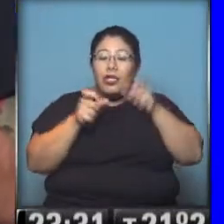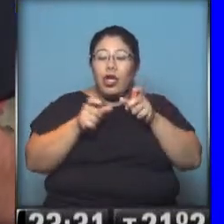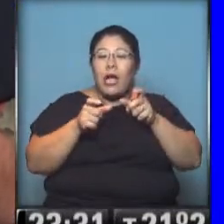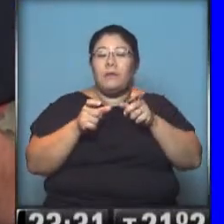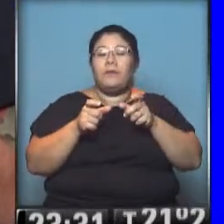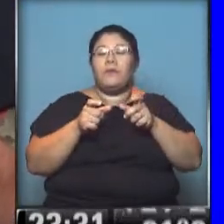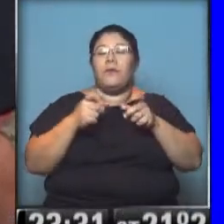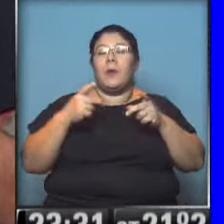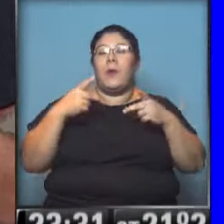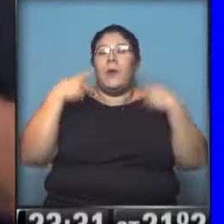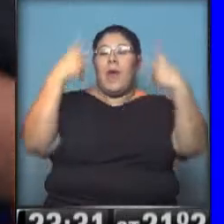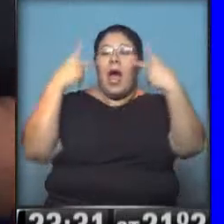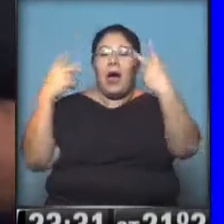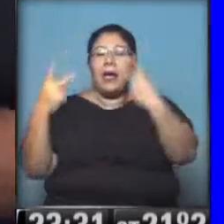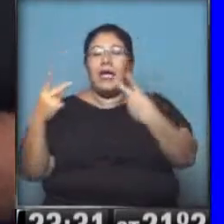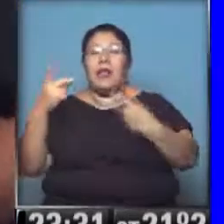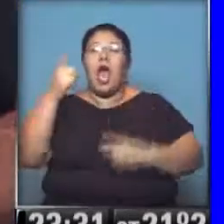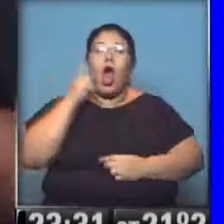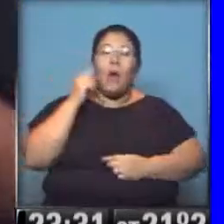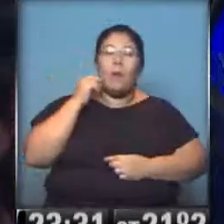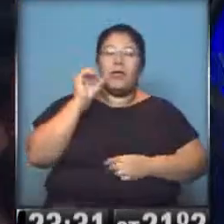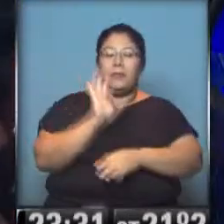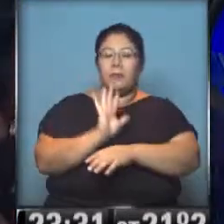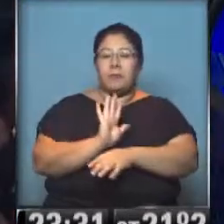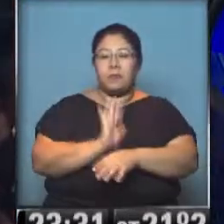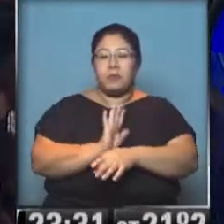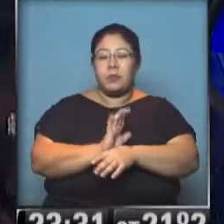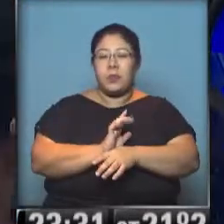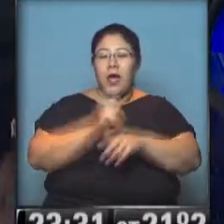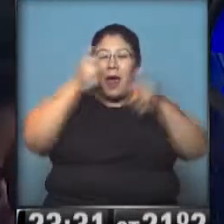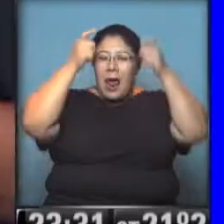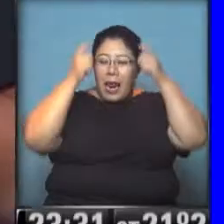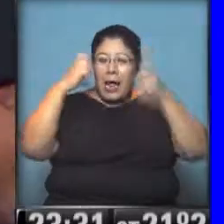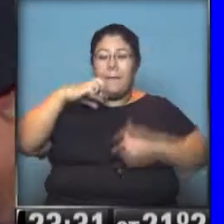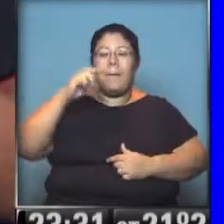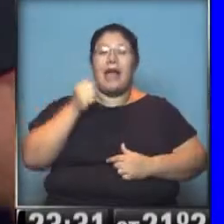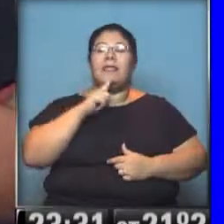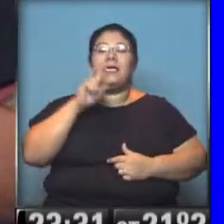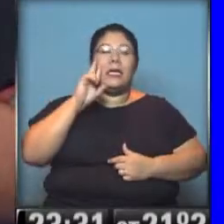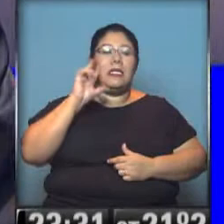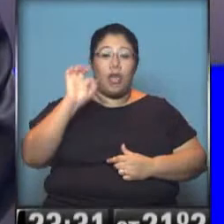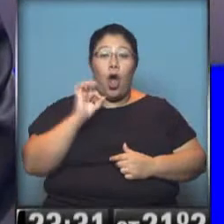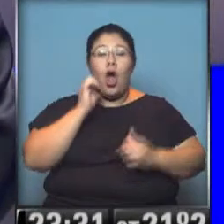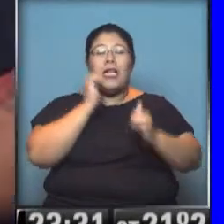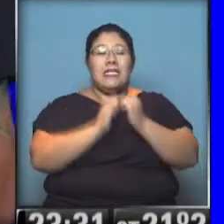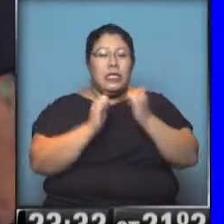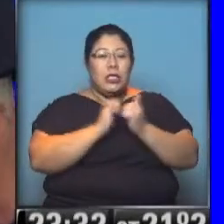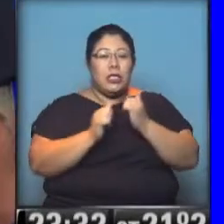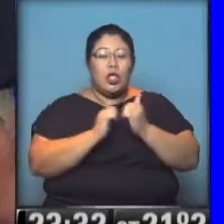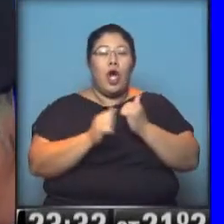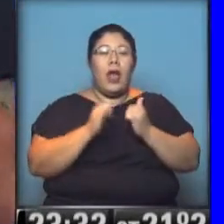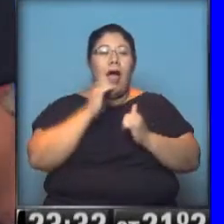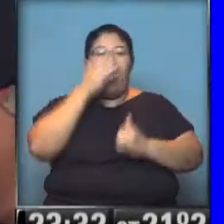viaje de Patricio Rey que cuenta los primeros 10 años de la historia de Los Redonditos de Ricota. El documental, te voy a contar el final, ¿querés? Ya lo sabemos.